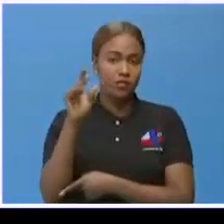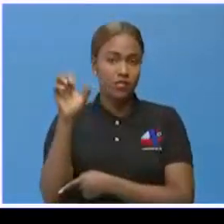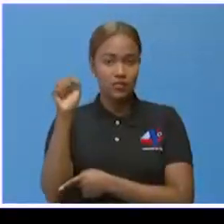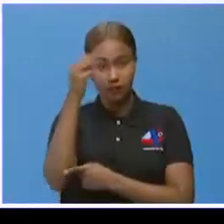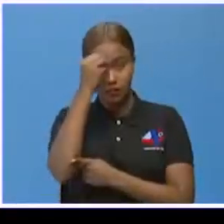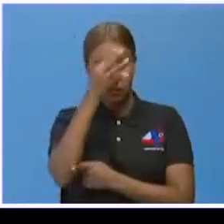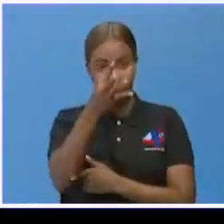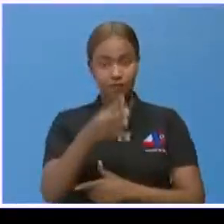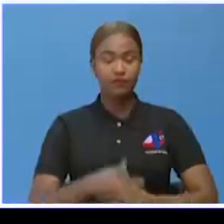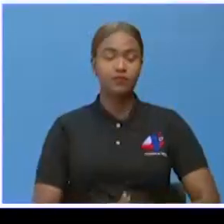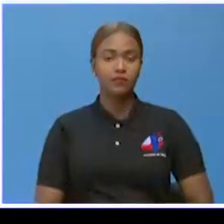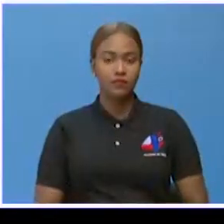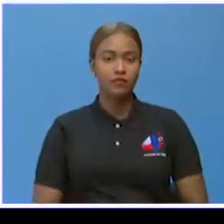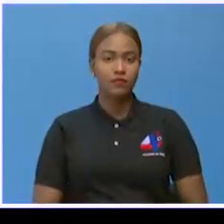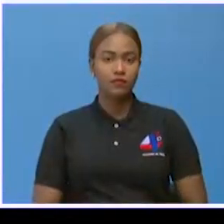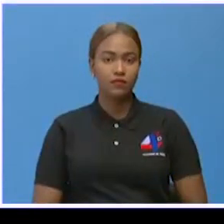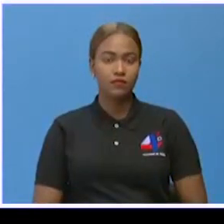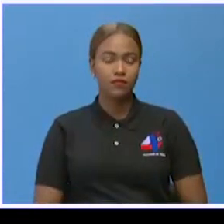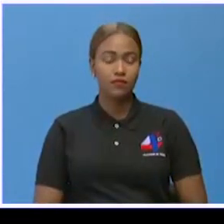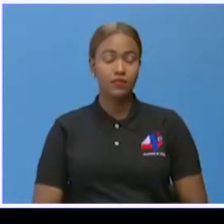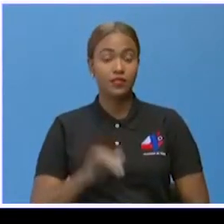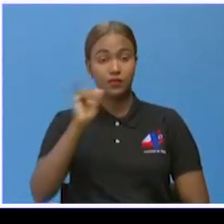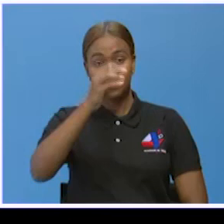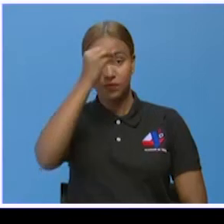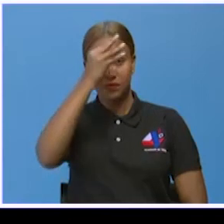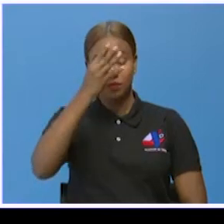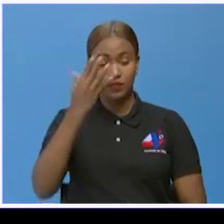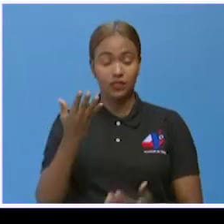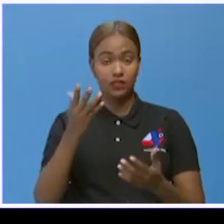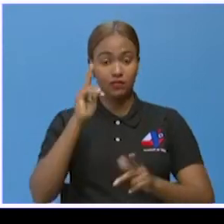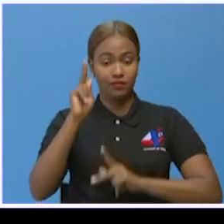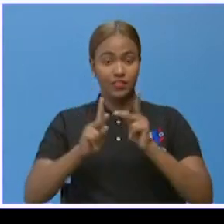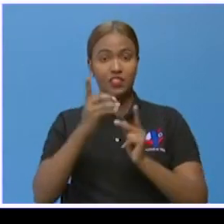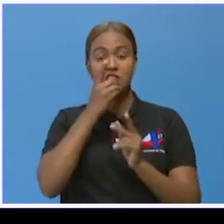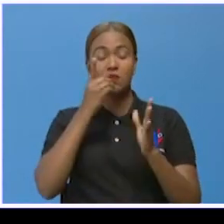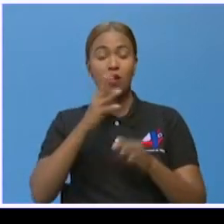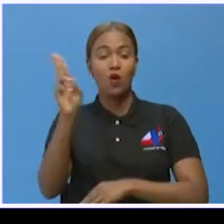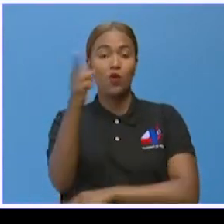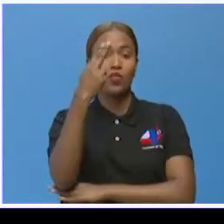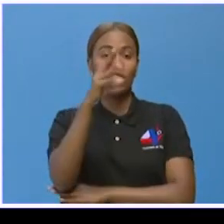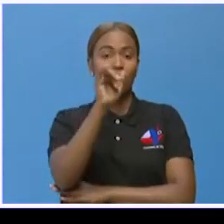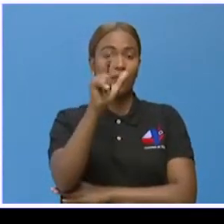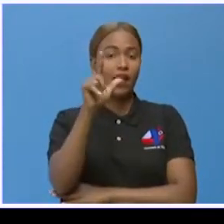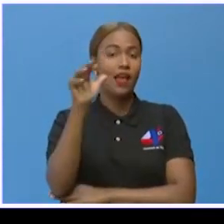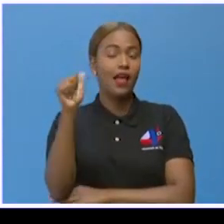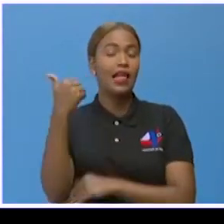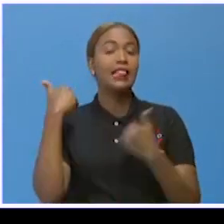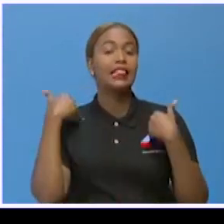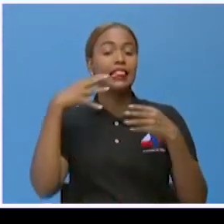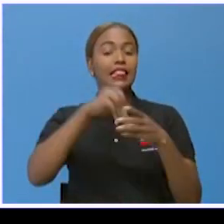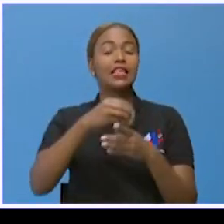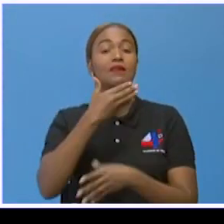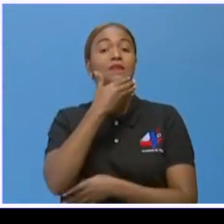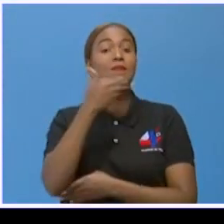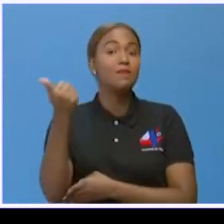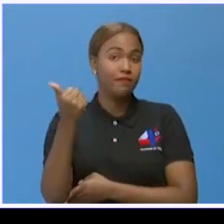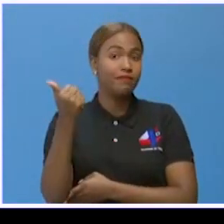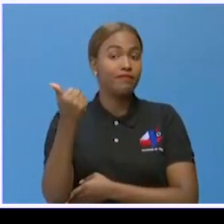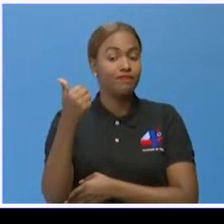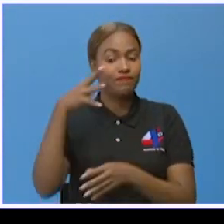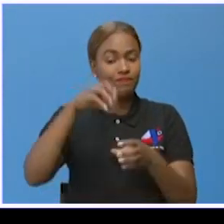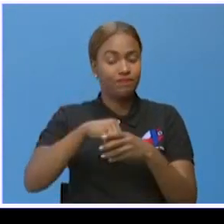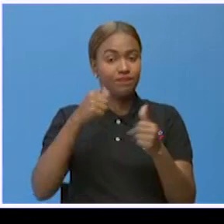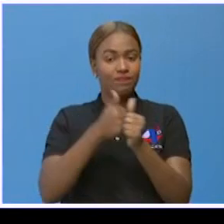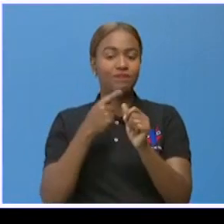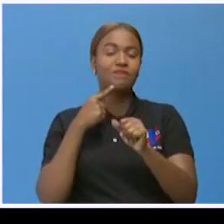Yuberkis Guante. Bueno, y les cuento que la cinta dominicana Hotel Copelia pues está entre las mejores de